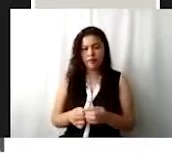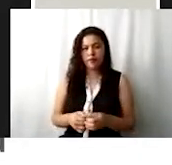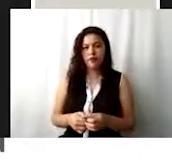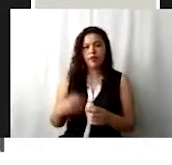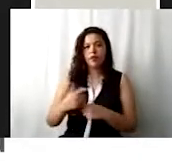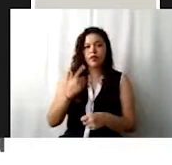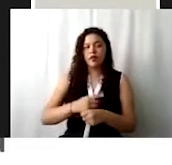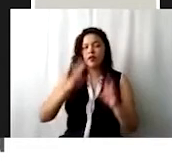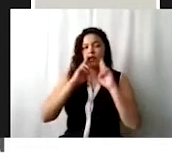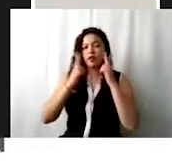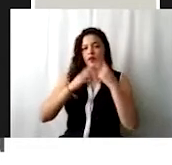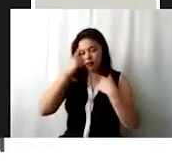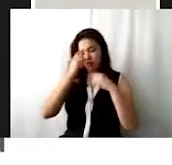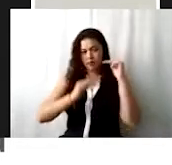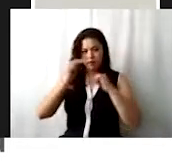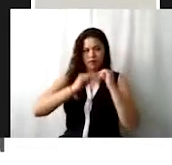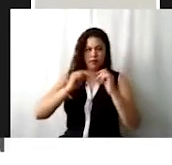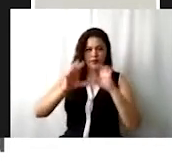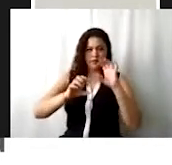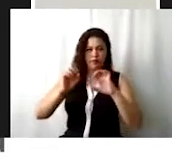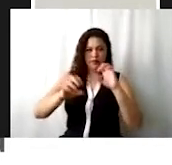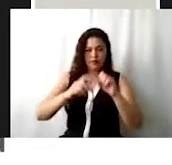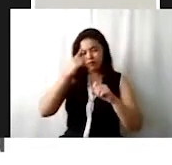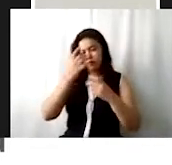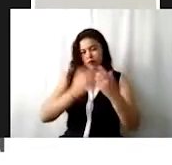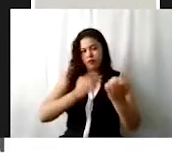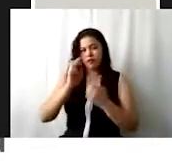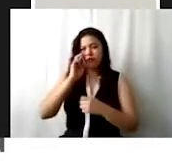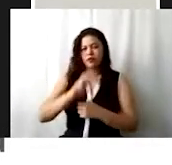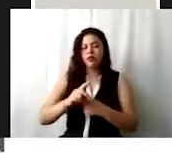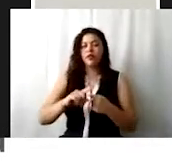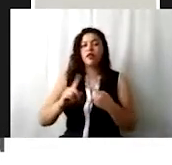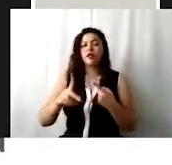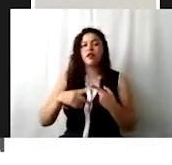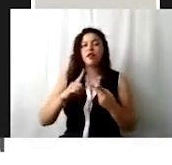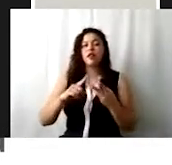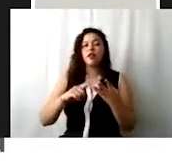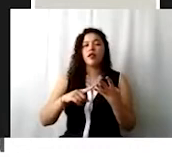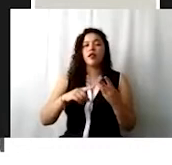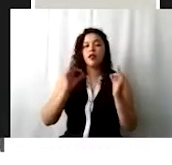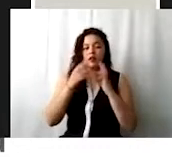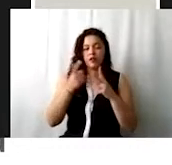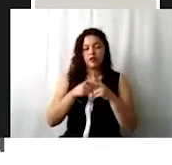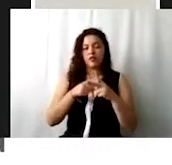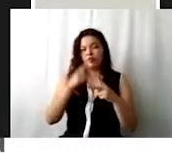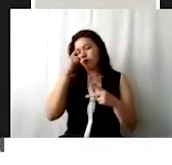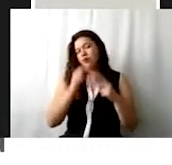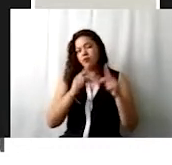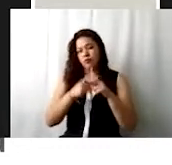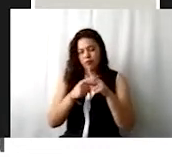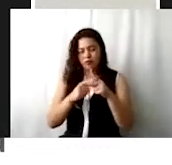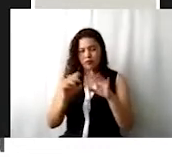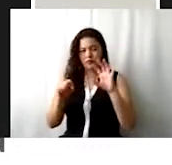una unidad de medida, ahorita lo vamos a ver en el ejercicio, y vamos a establecer una fórmula con la cual se mida, lo cual